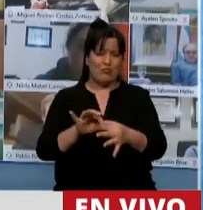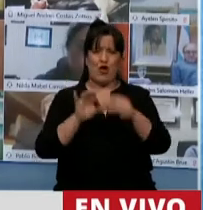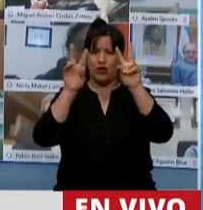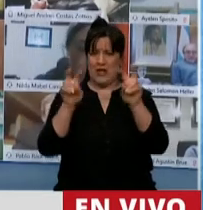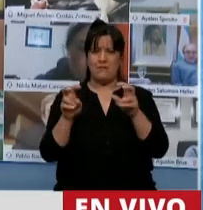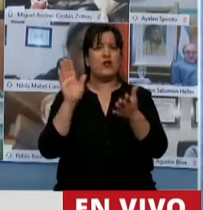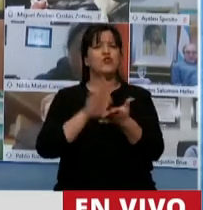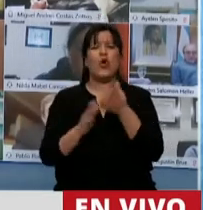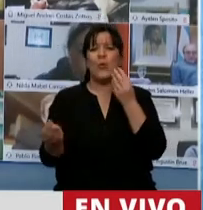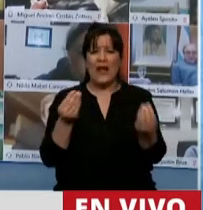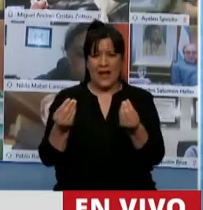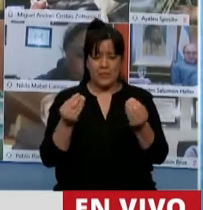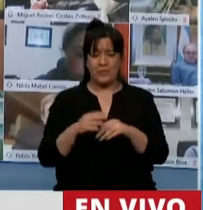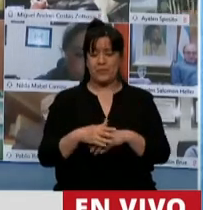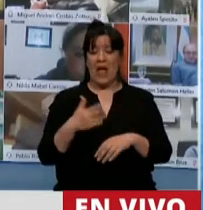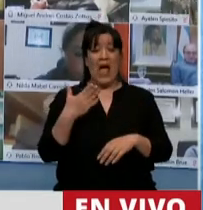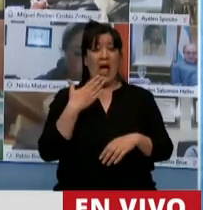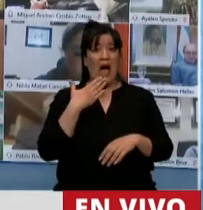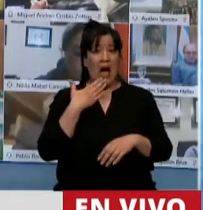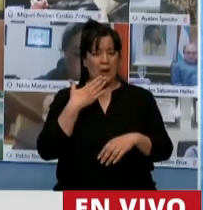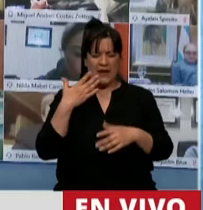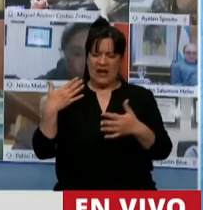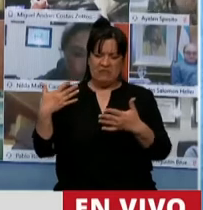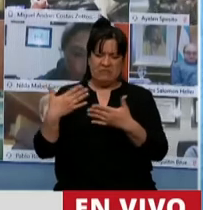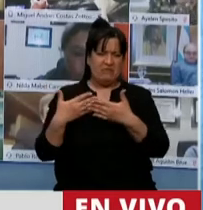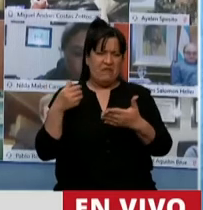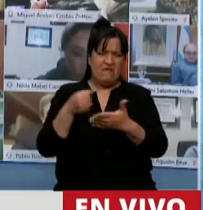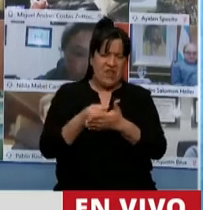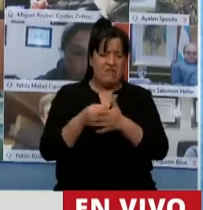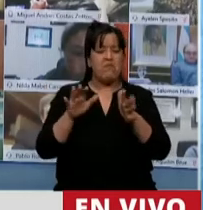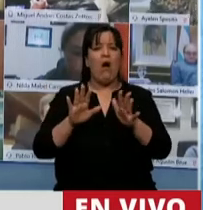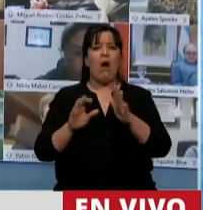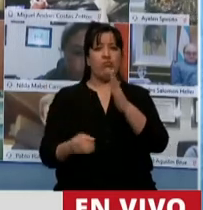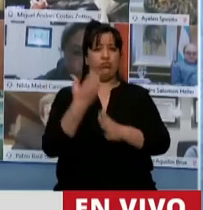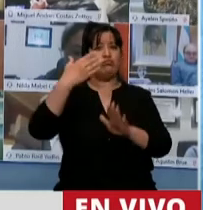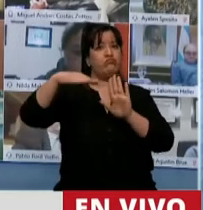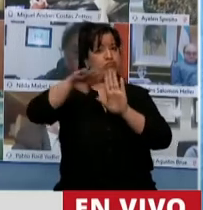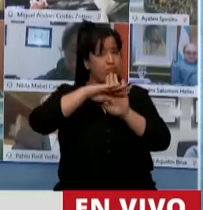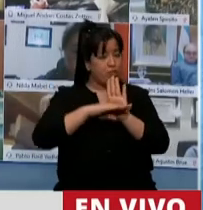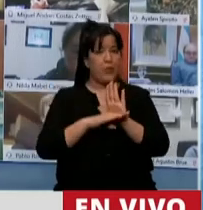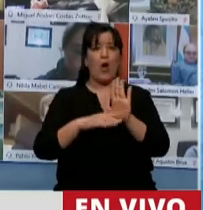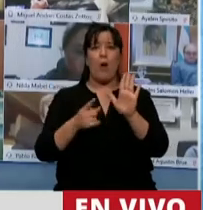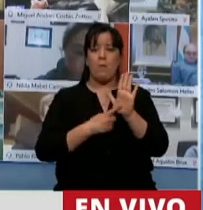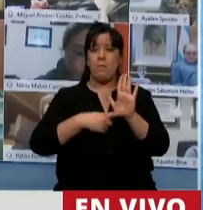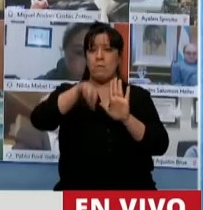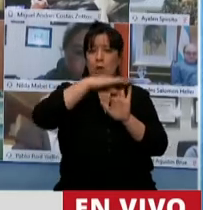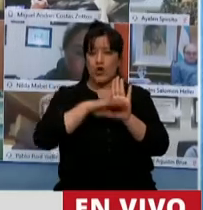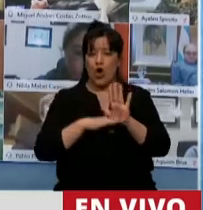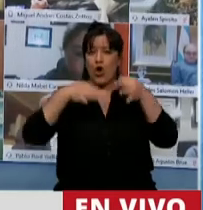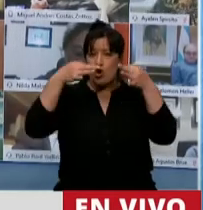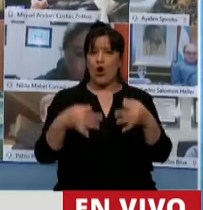Sobre el fin de abril, se conformó un protocolo, se activó el protocolo de acción preventiva